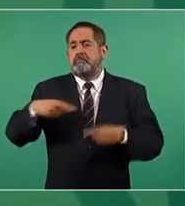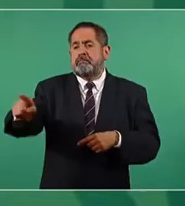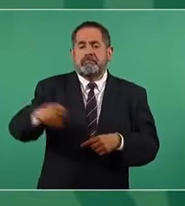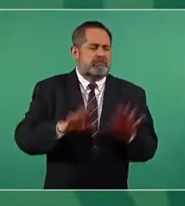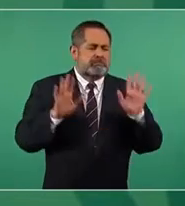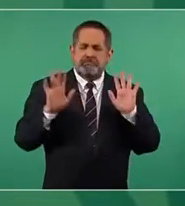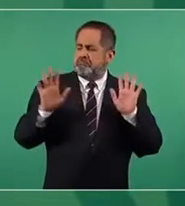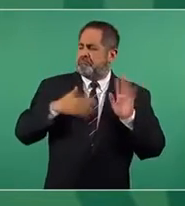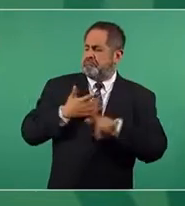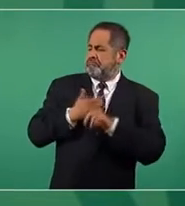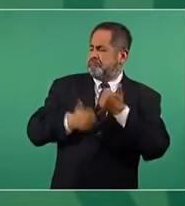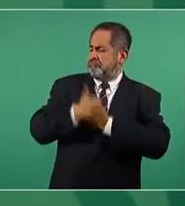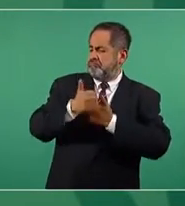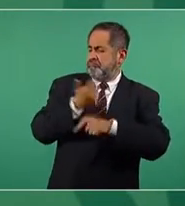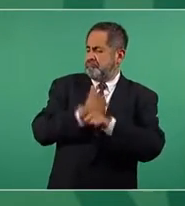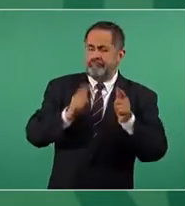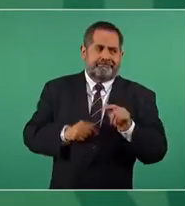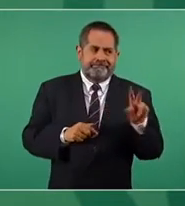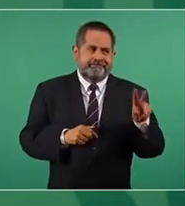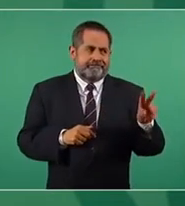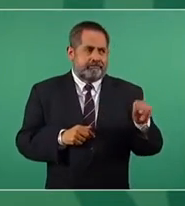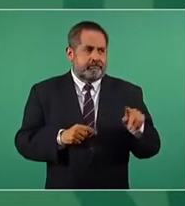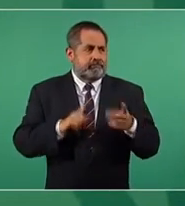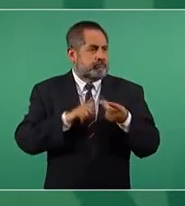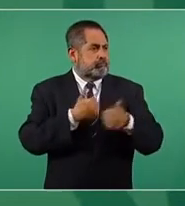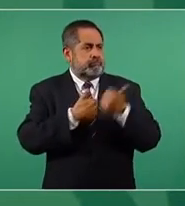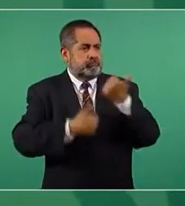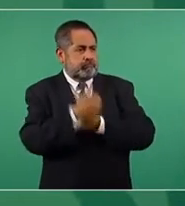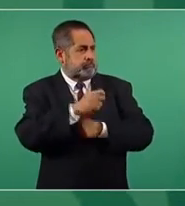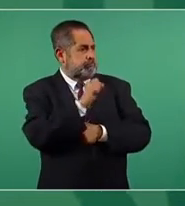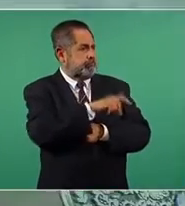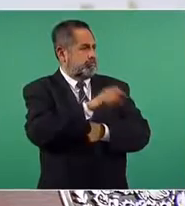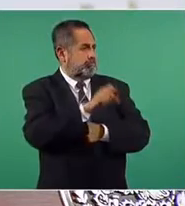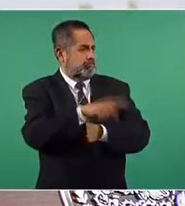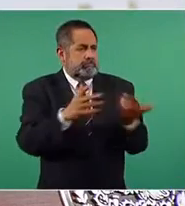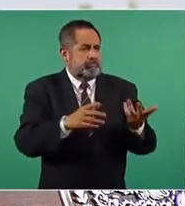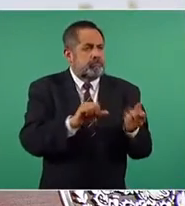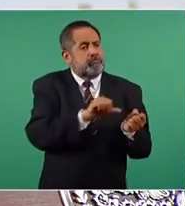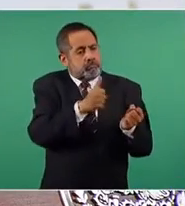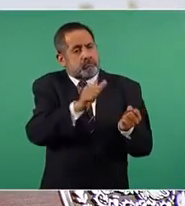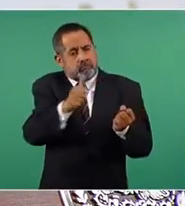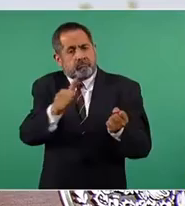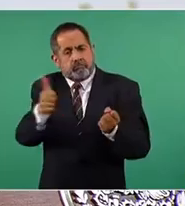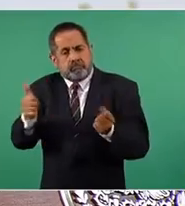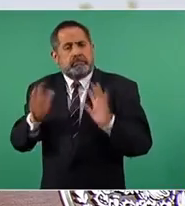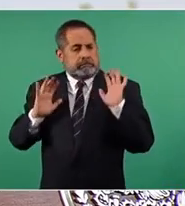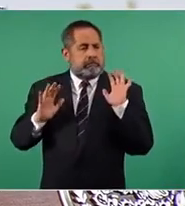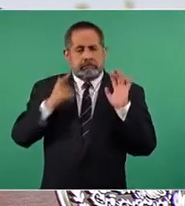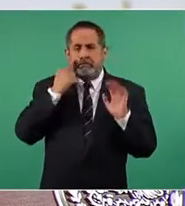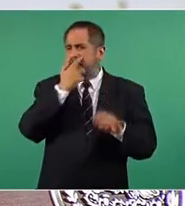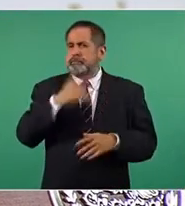No, porque no hay competencia, esa es la libertad,